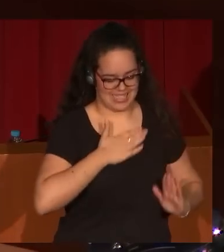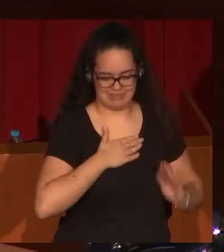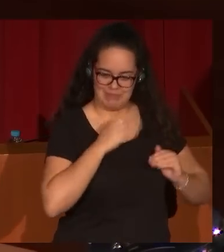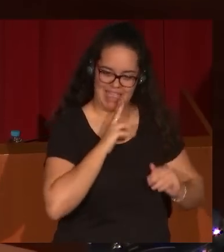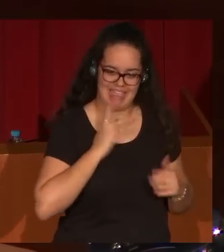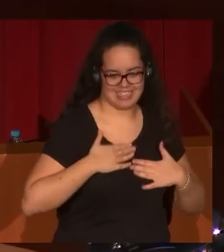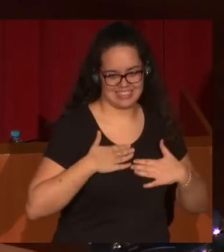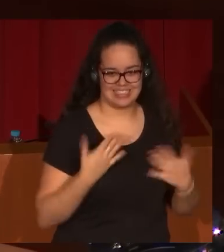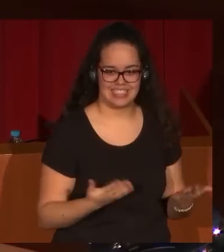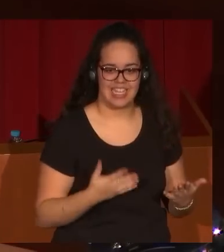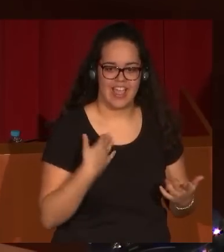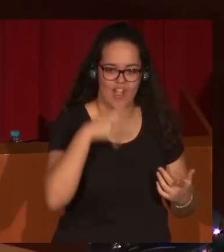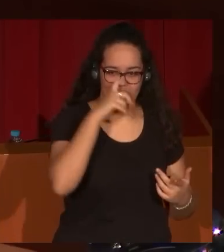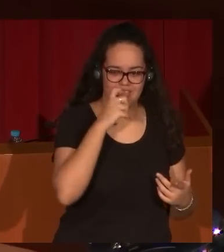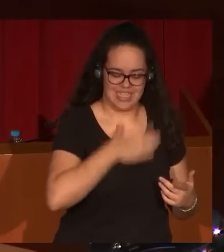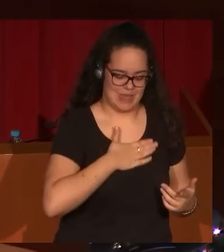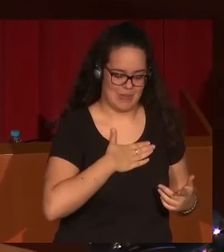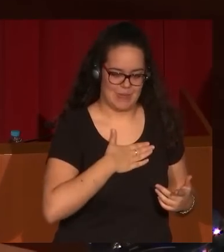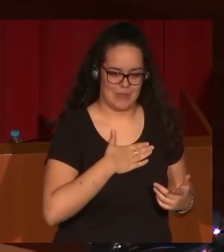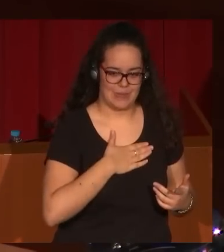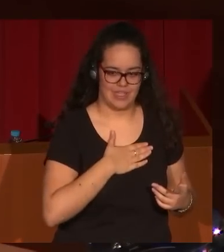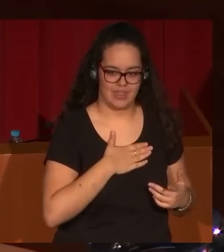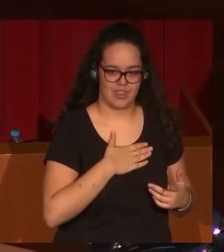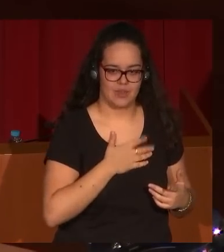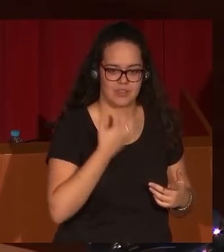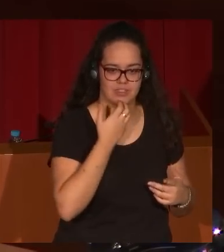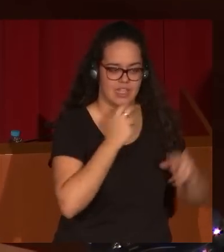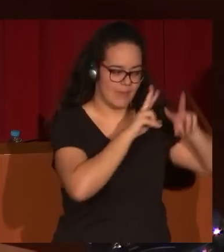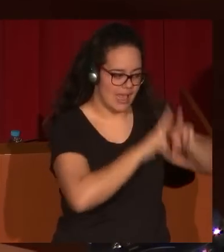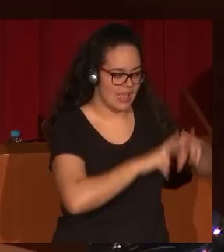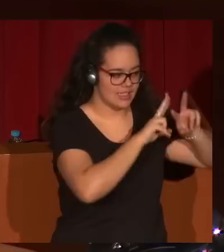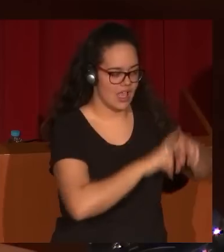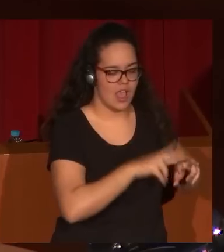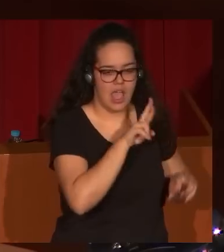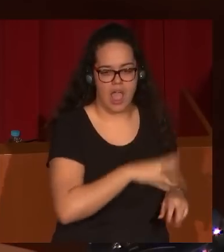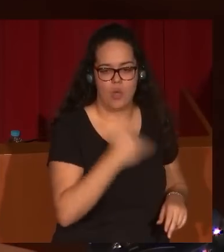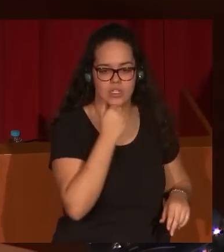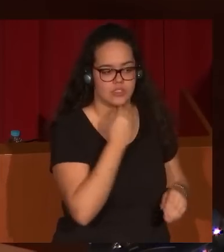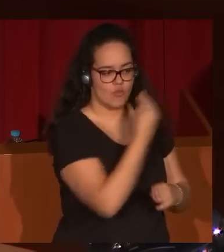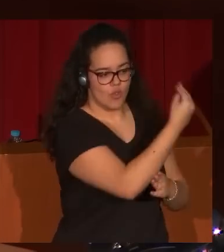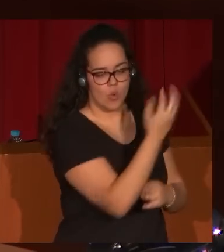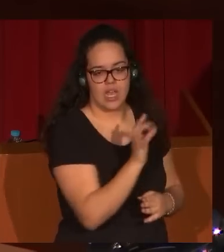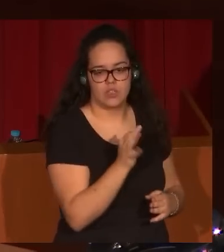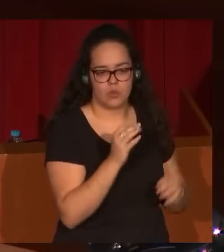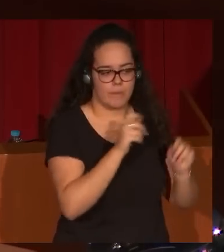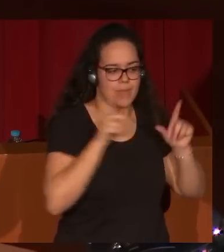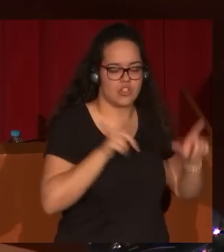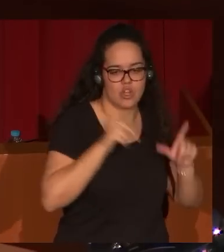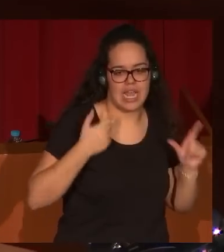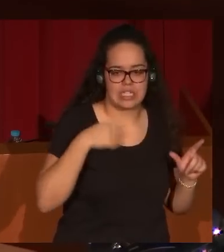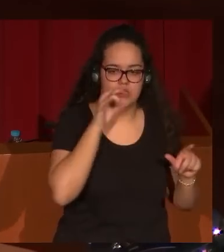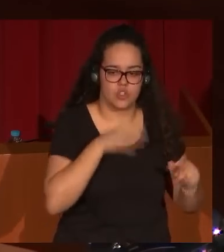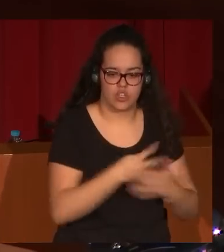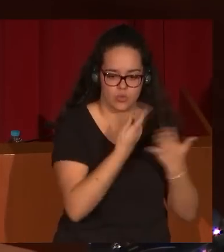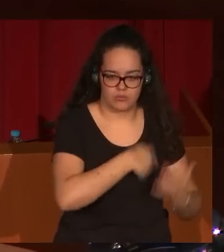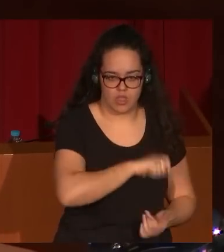siga acordando de mí a la hora de repasar algunas figuras o algunos personajes del siglo